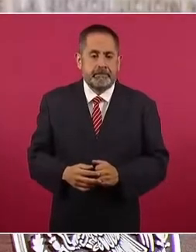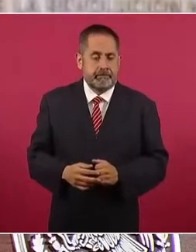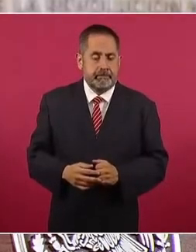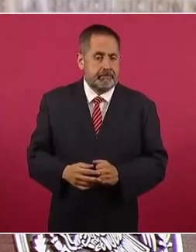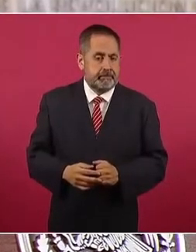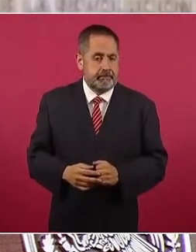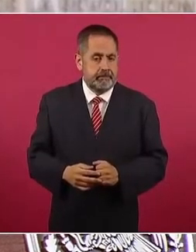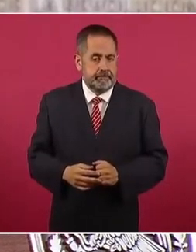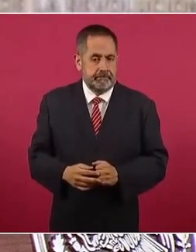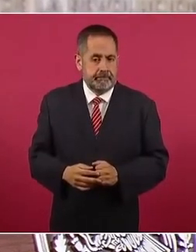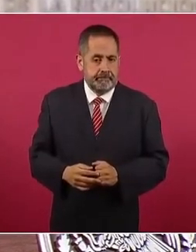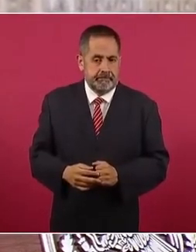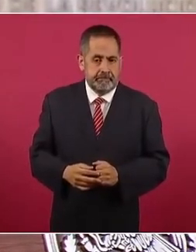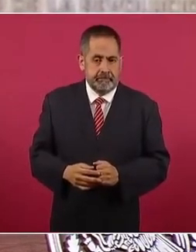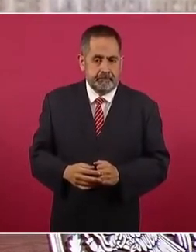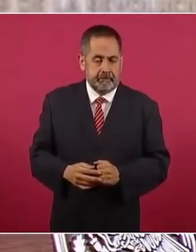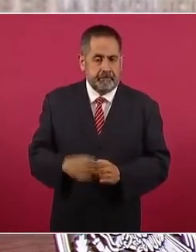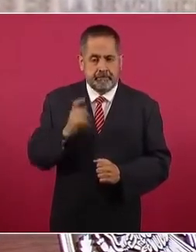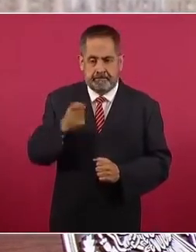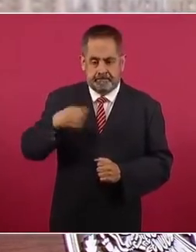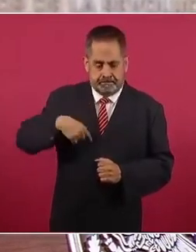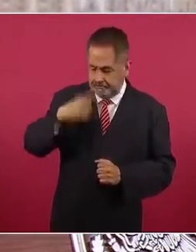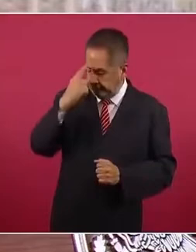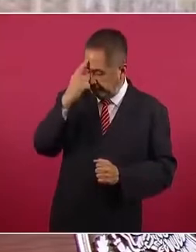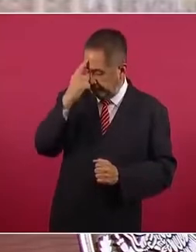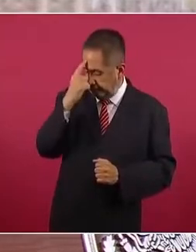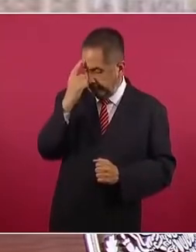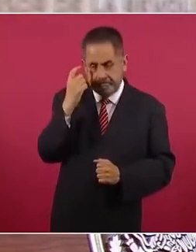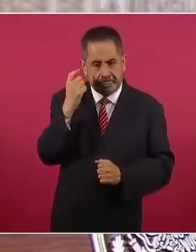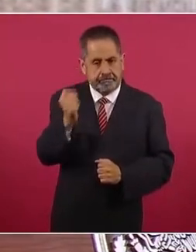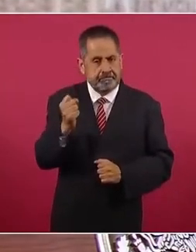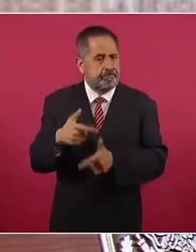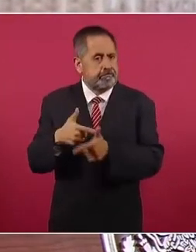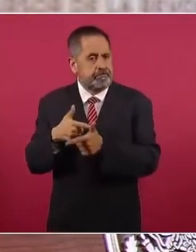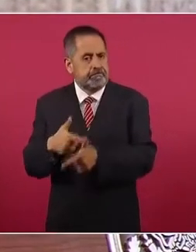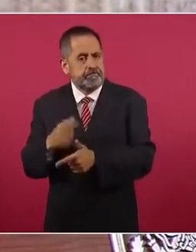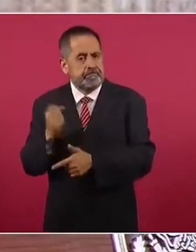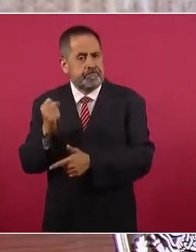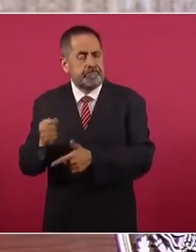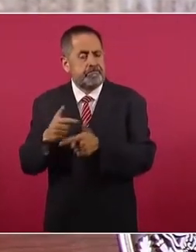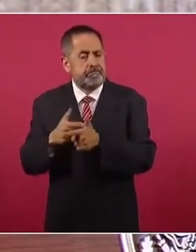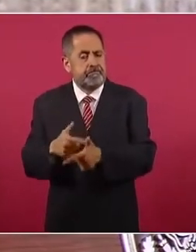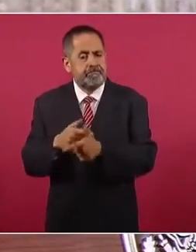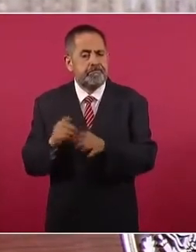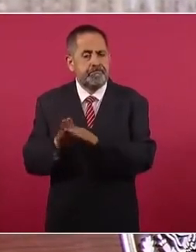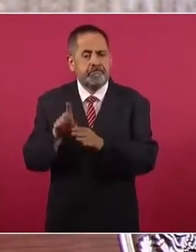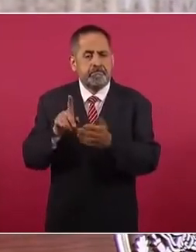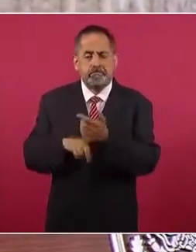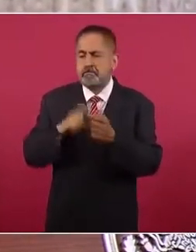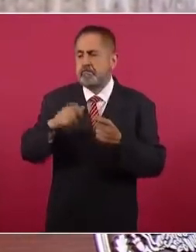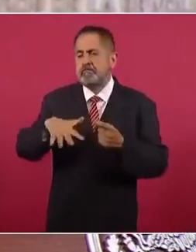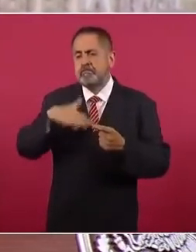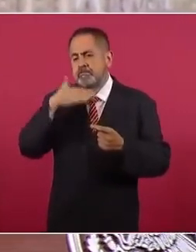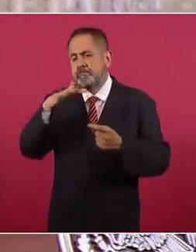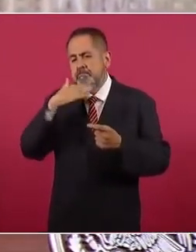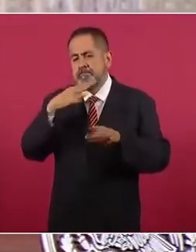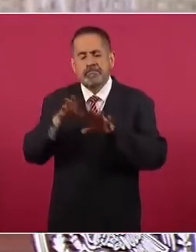Entonces, sostuvimos siempre que la corrupción